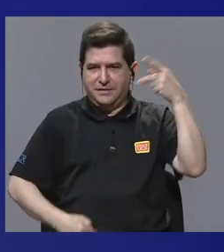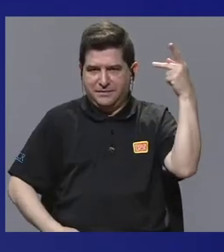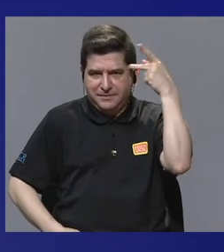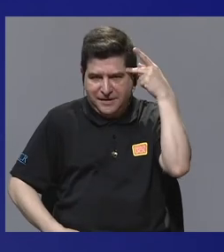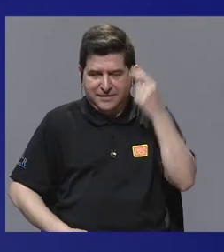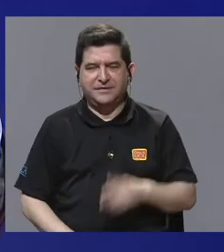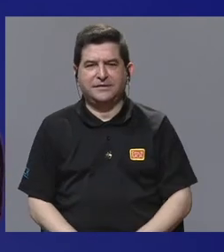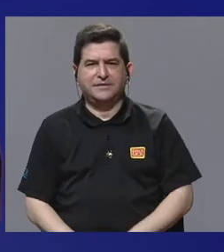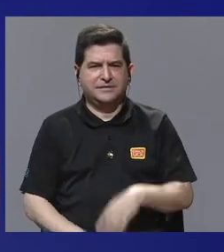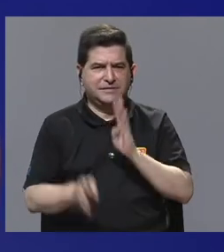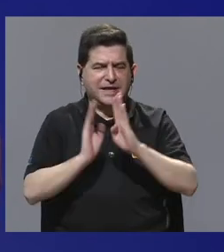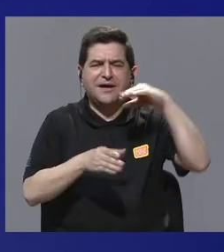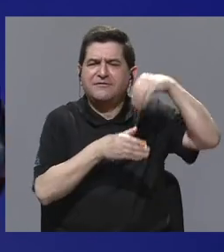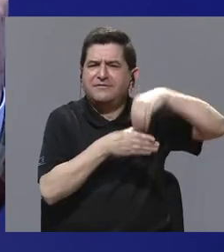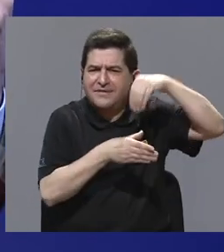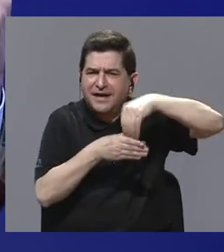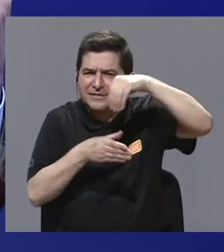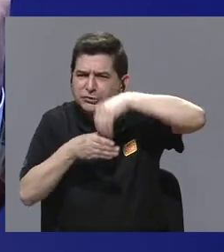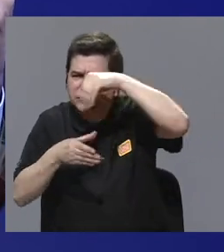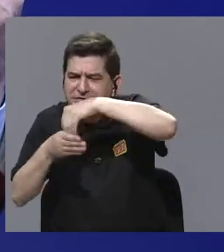Hablemos del contenido.